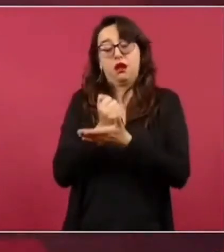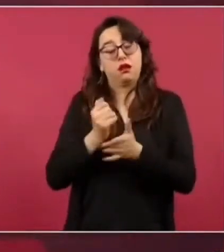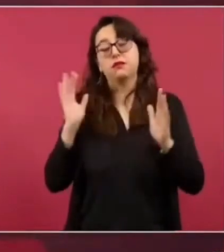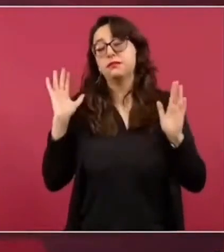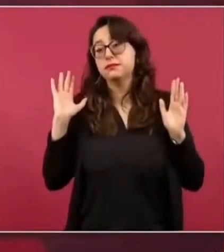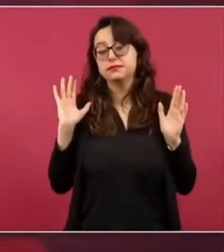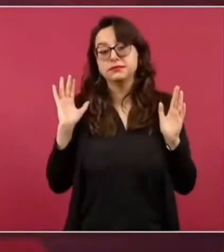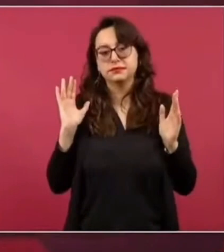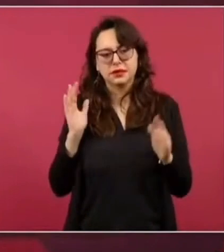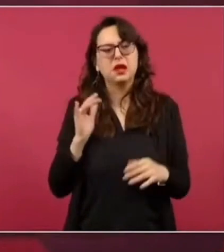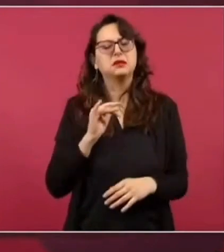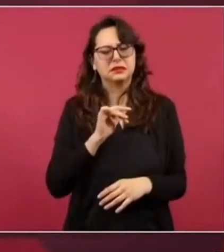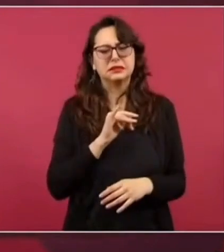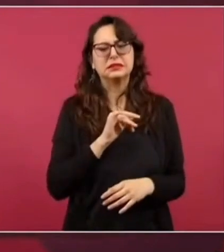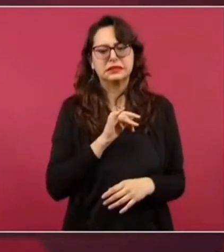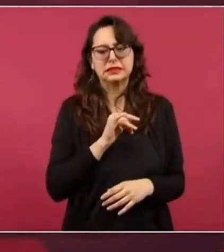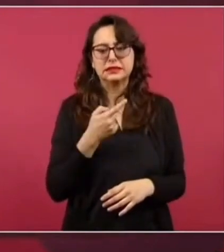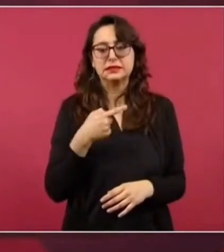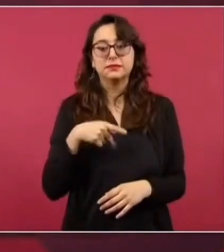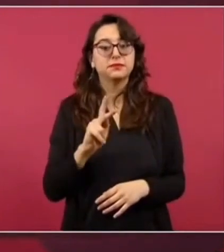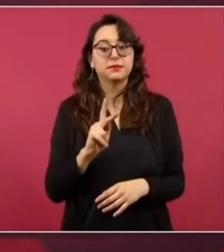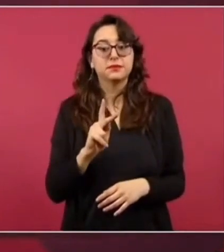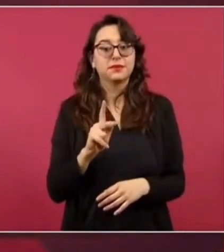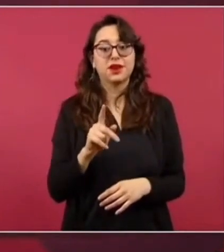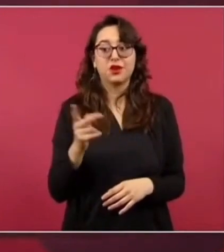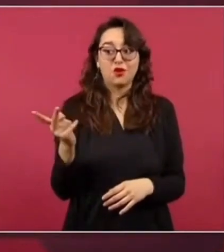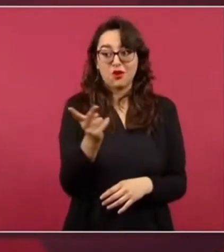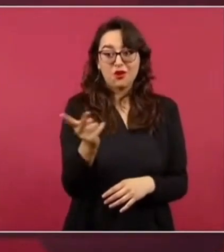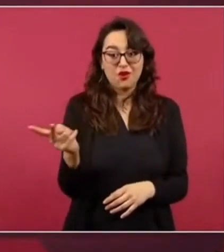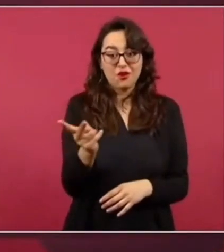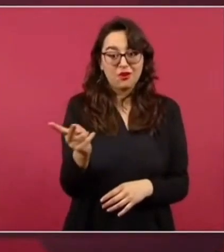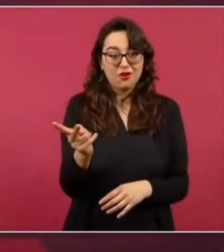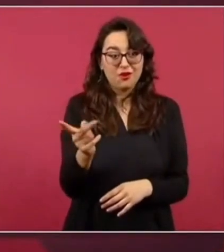este no se trata